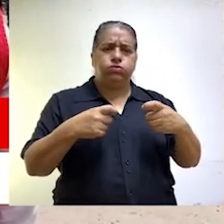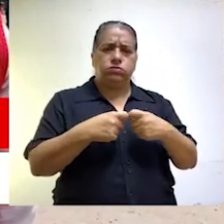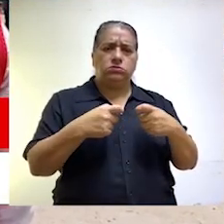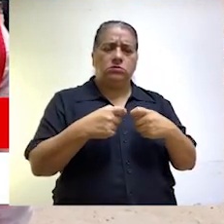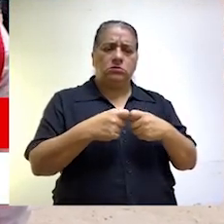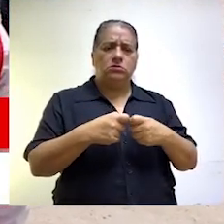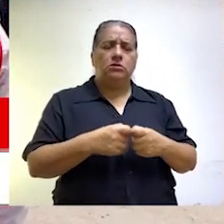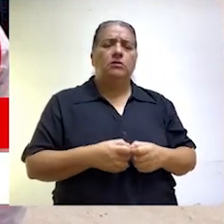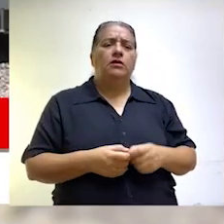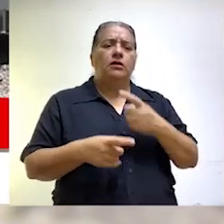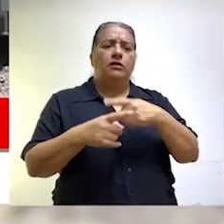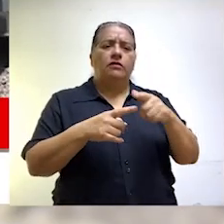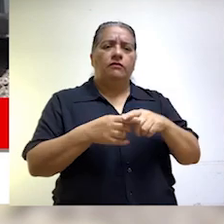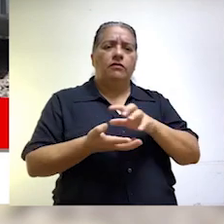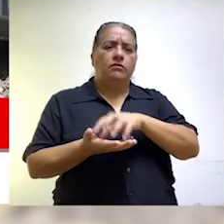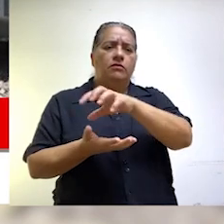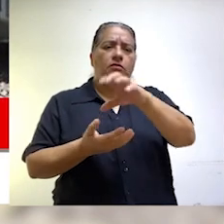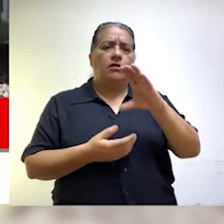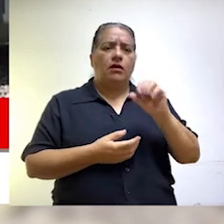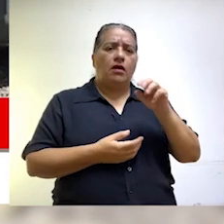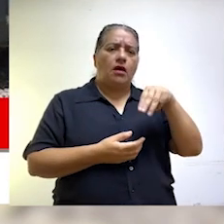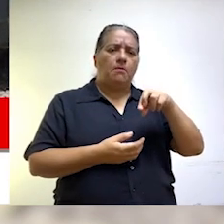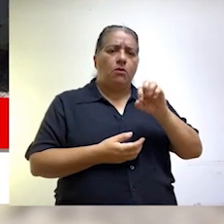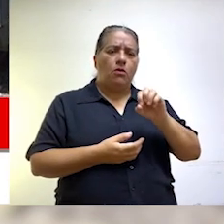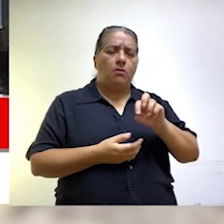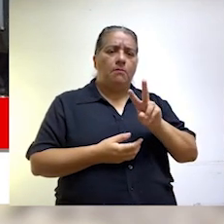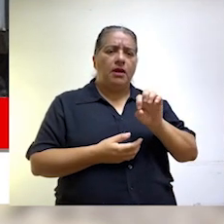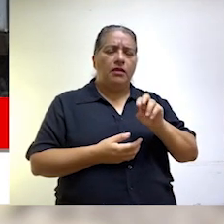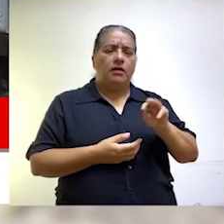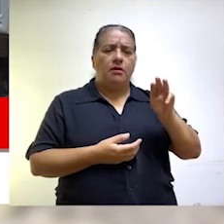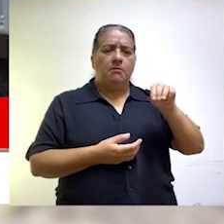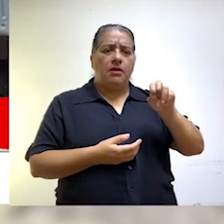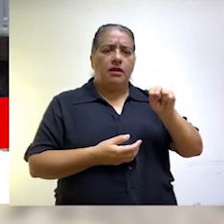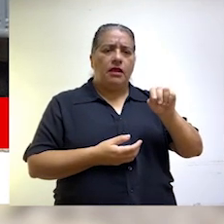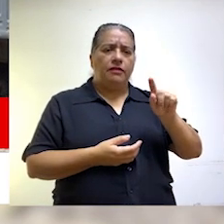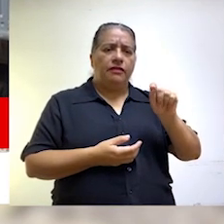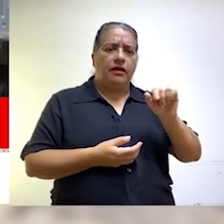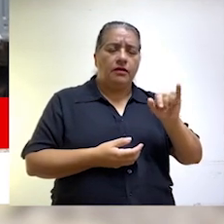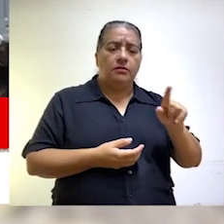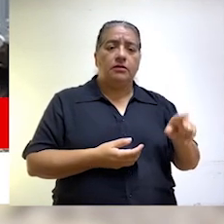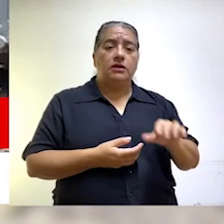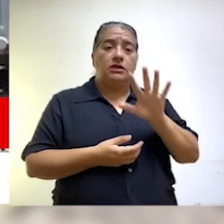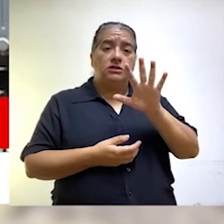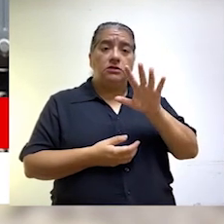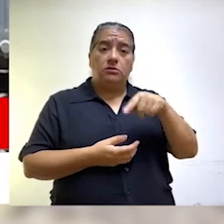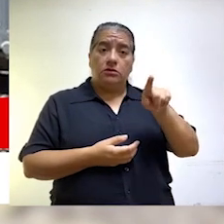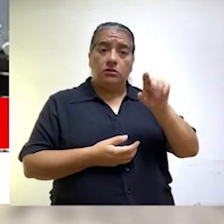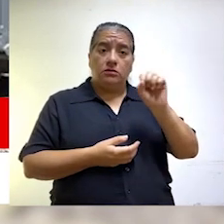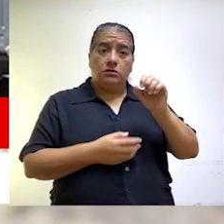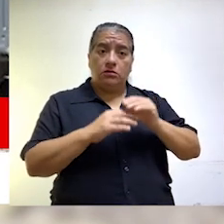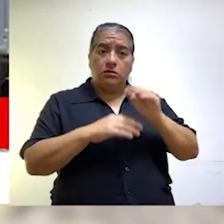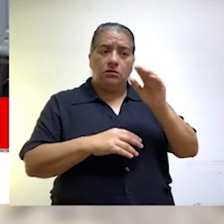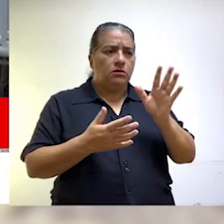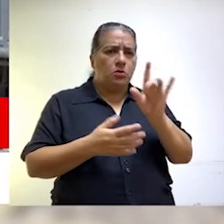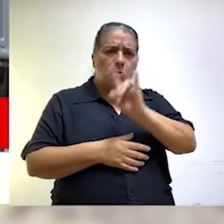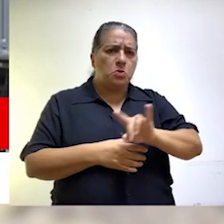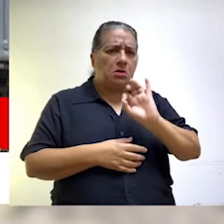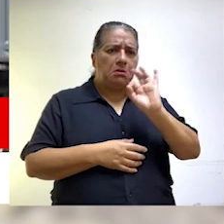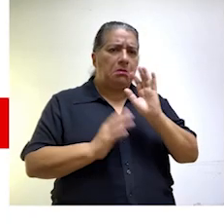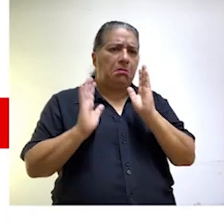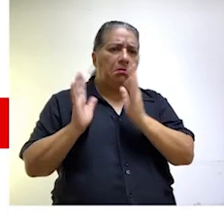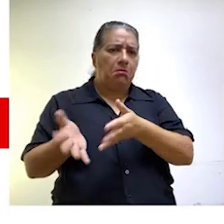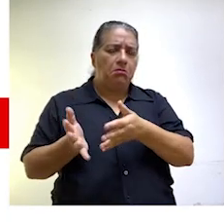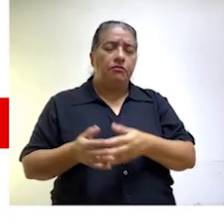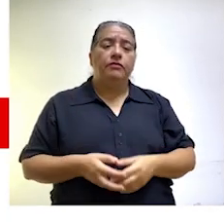energía eléctrica para las subestaciones de Campo Verde y Manantay por más de 5 millones de soles que a la fecha no se utilizan.